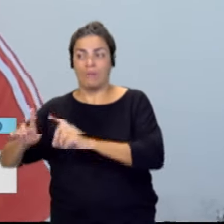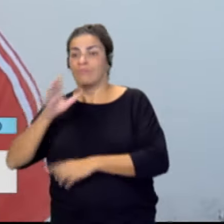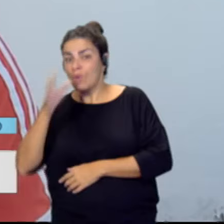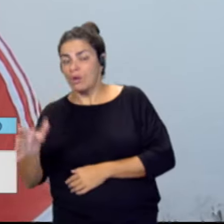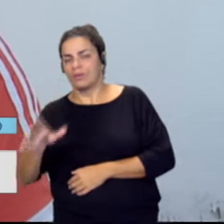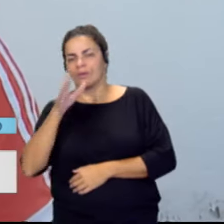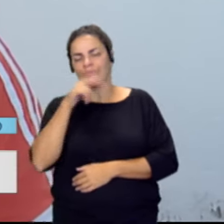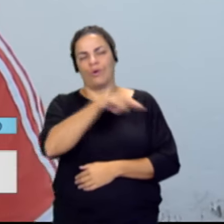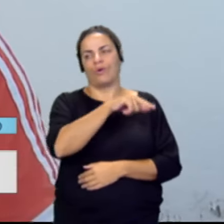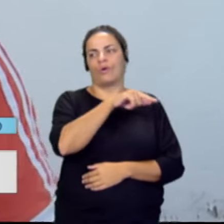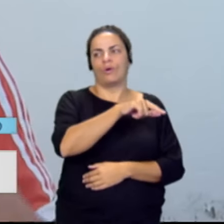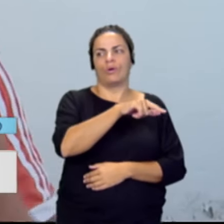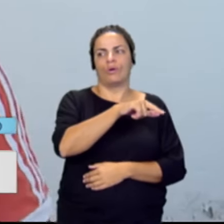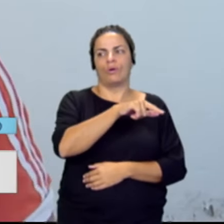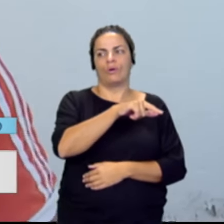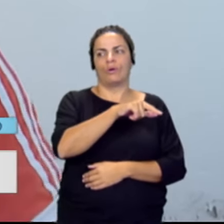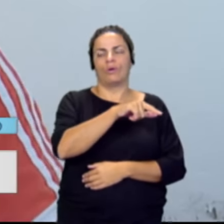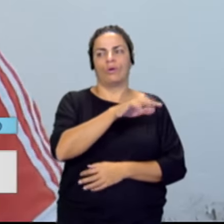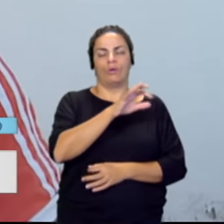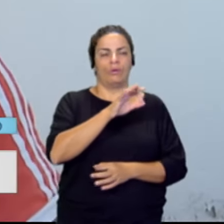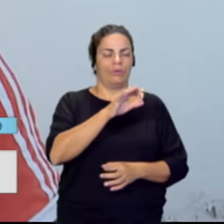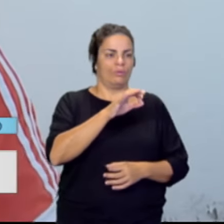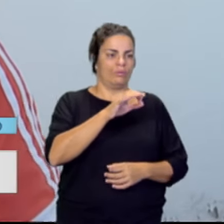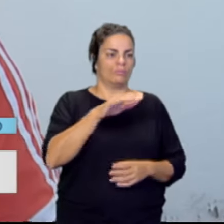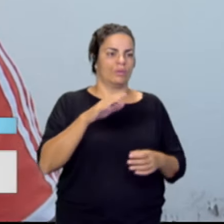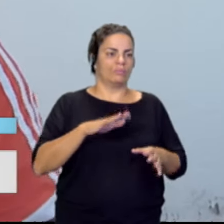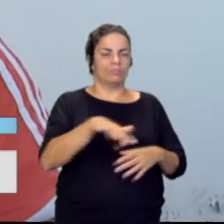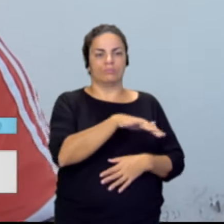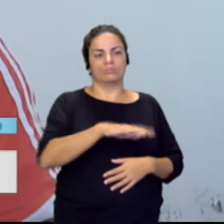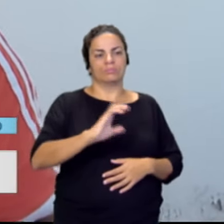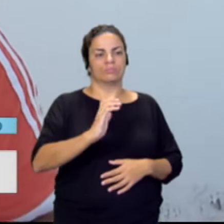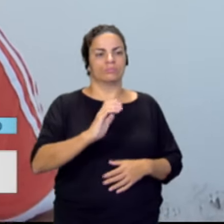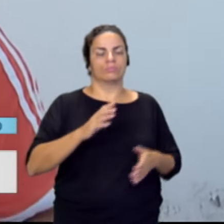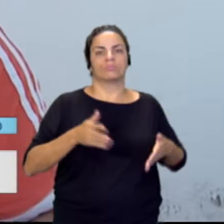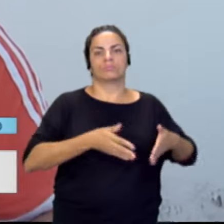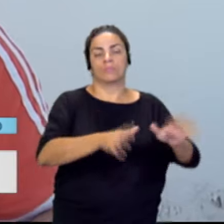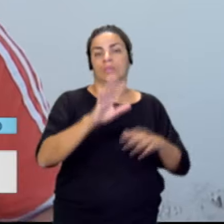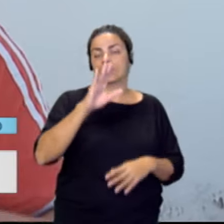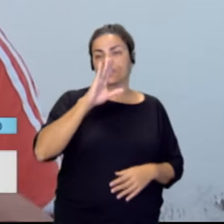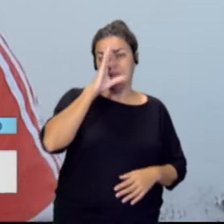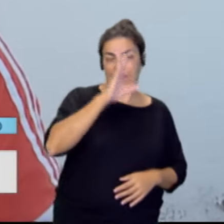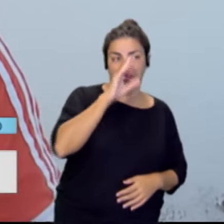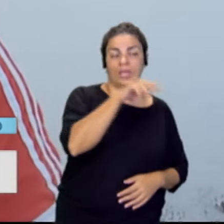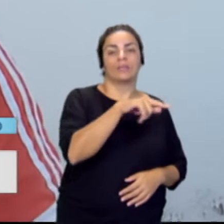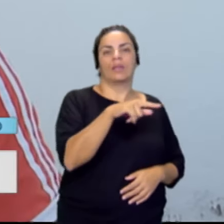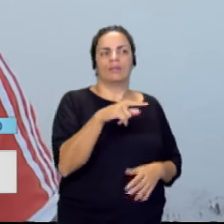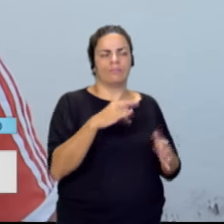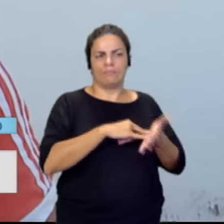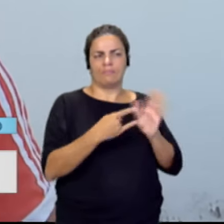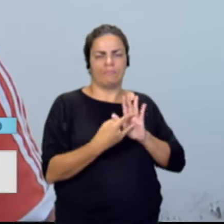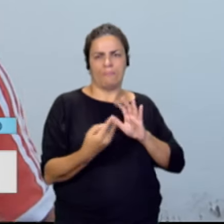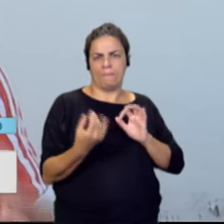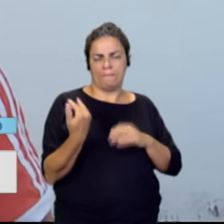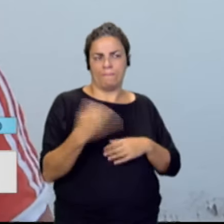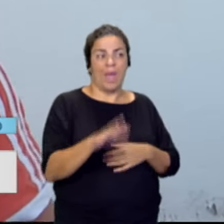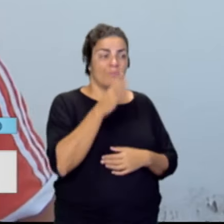planificación de la RU de Tamaraceite, porque el ayuntamiento nos ha engañado desde el principio.